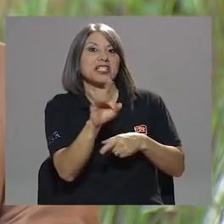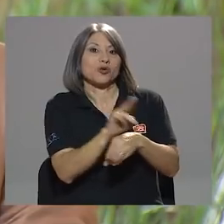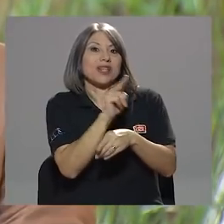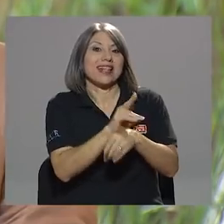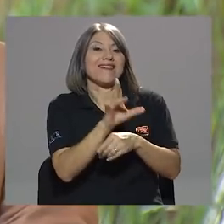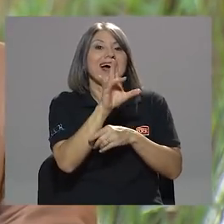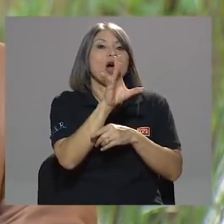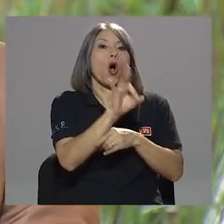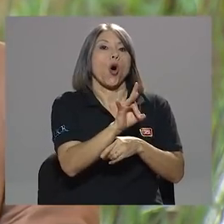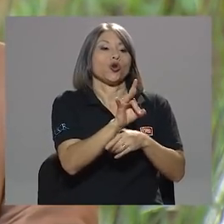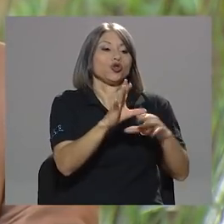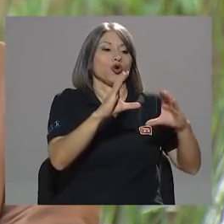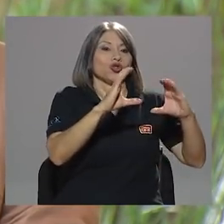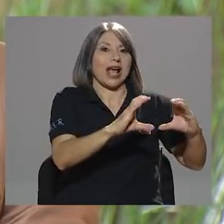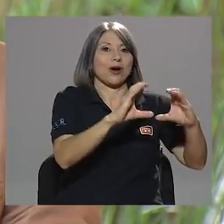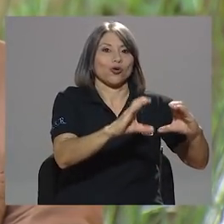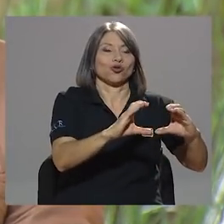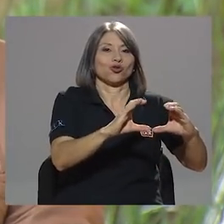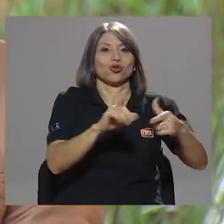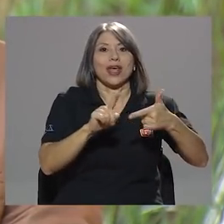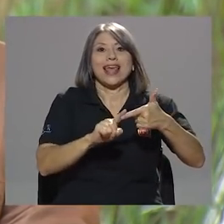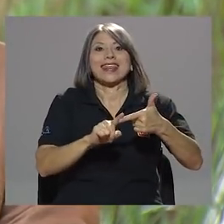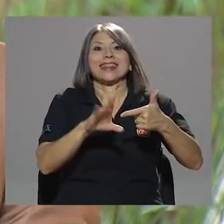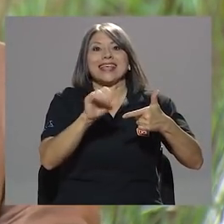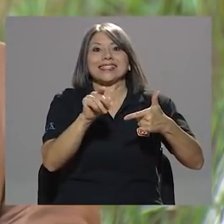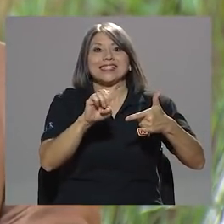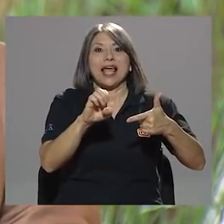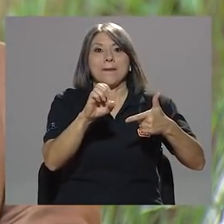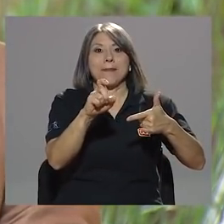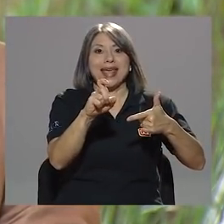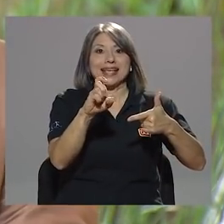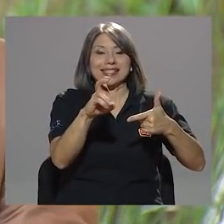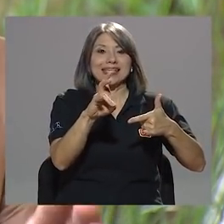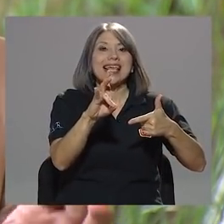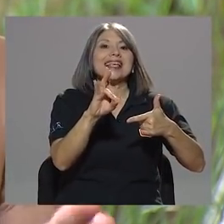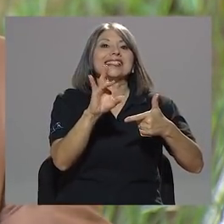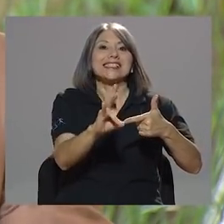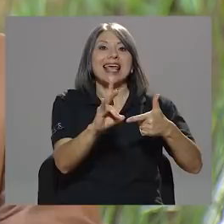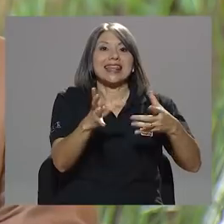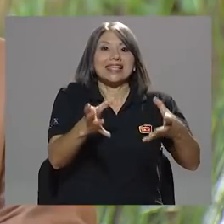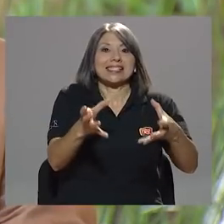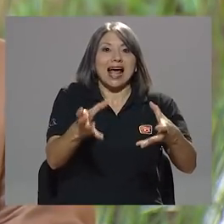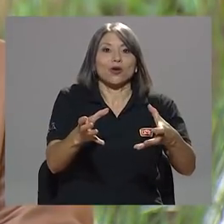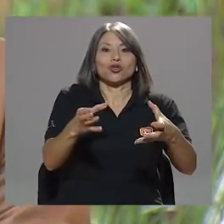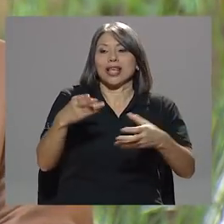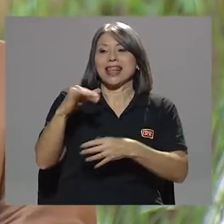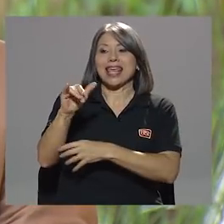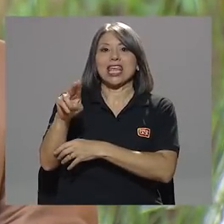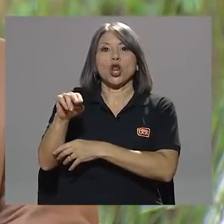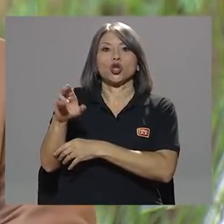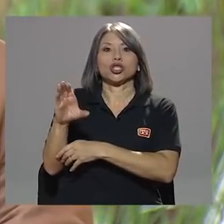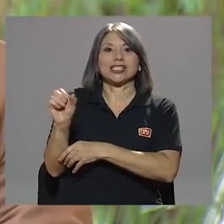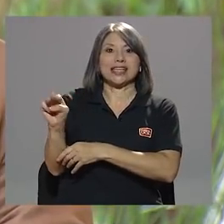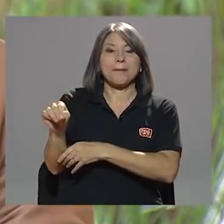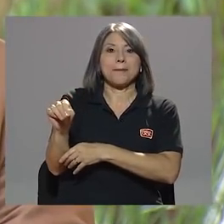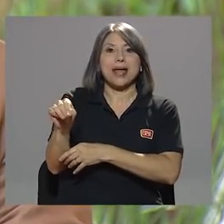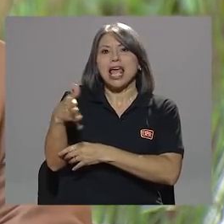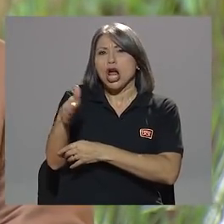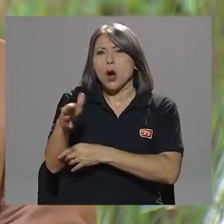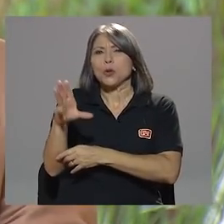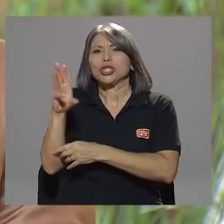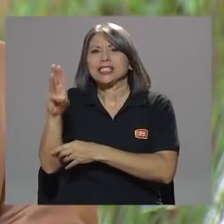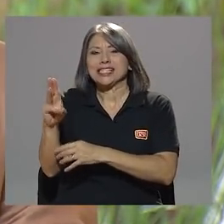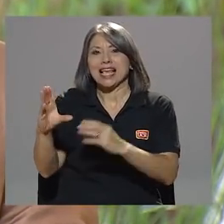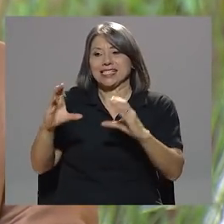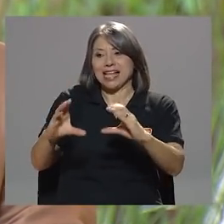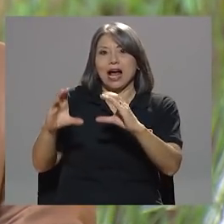siete sacos y de Sinocen unos seis sacos. O sea, ya ahí se estaba ahorrando entre uno y dos